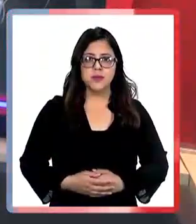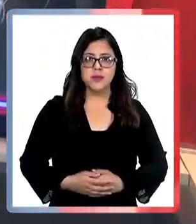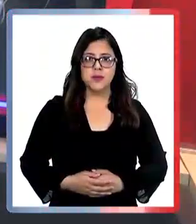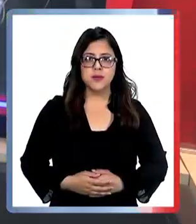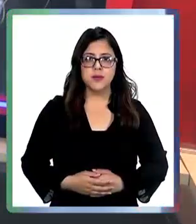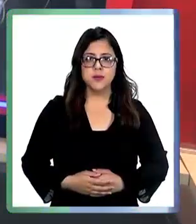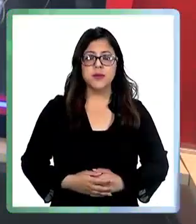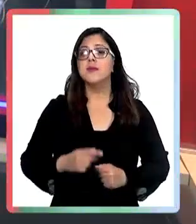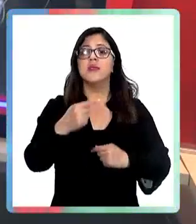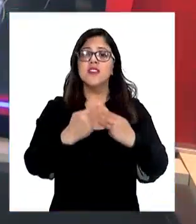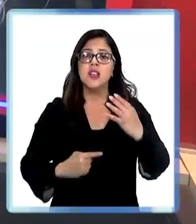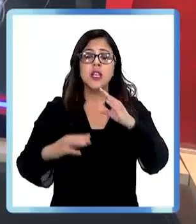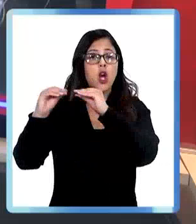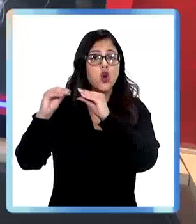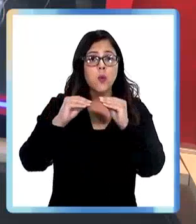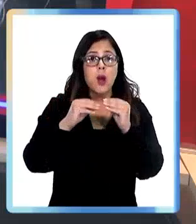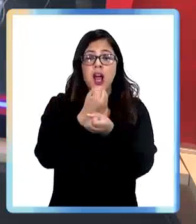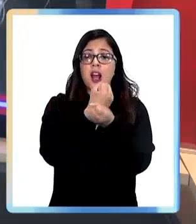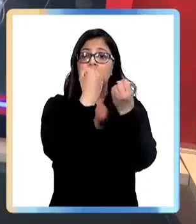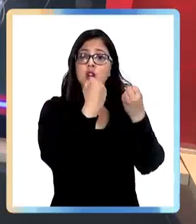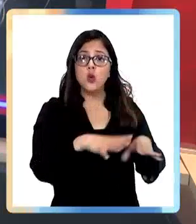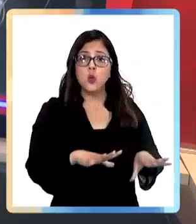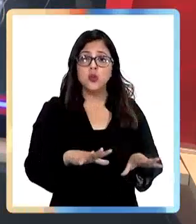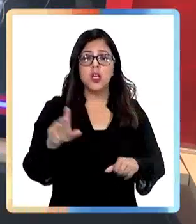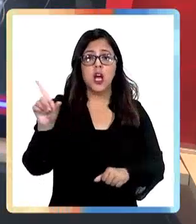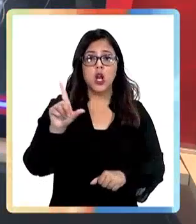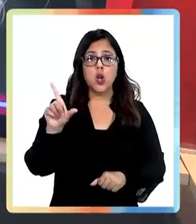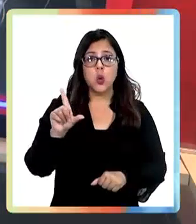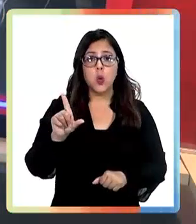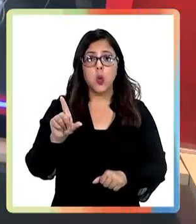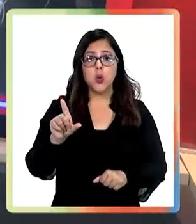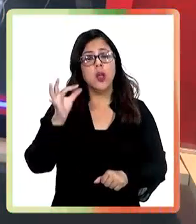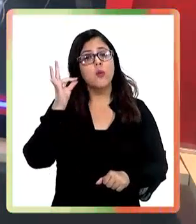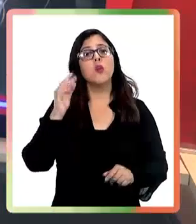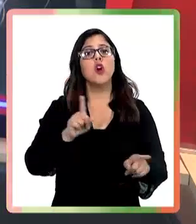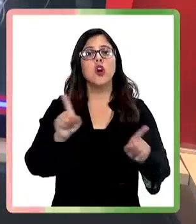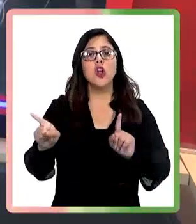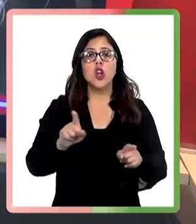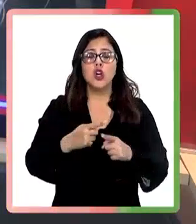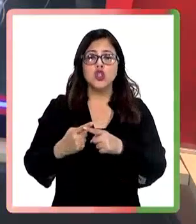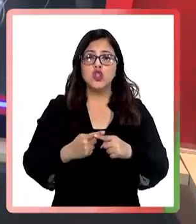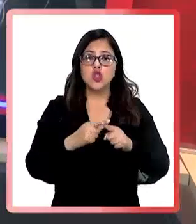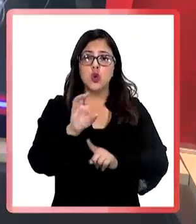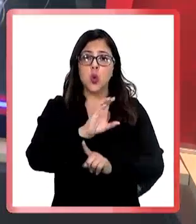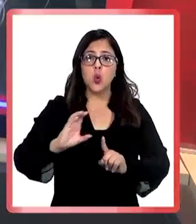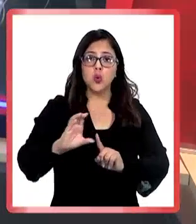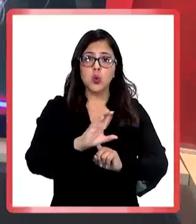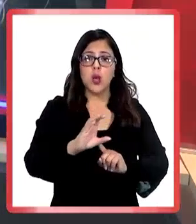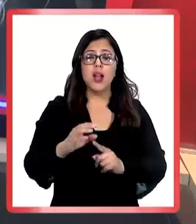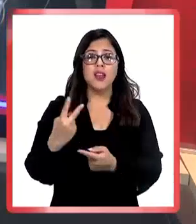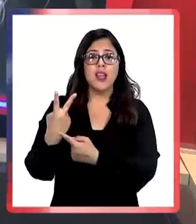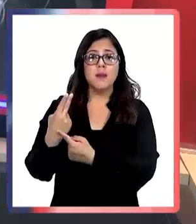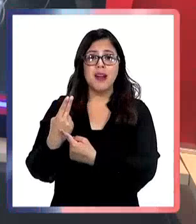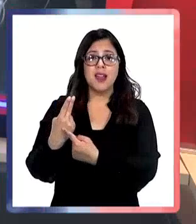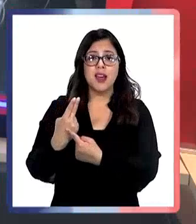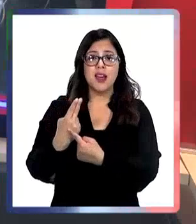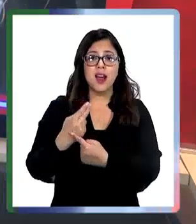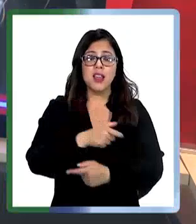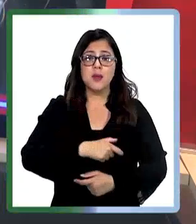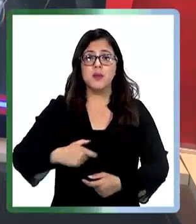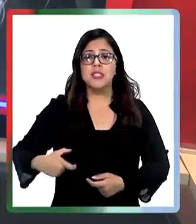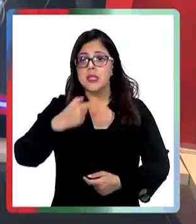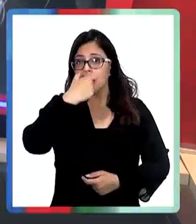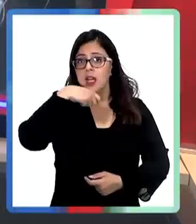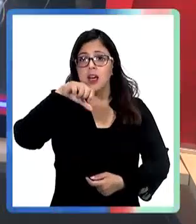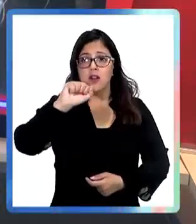Luego de una serie de rumores sobre su renuncia, este lunes la coordinadora sociocultural de la moneda y pareja del presidente Gabriel Boric,